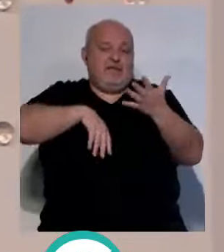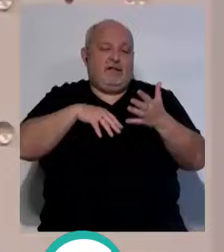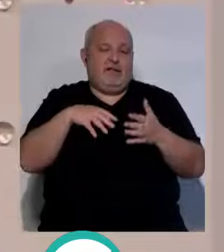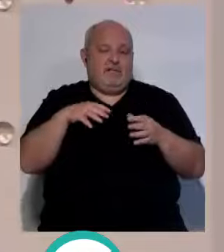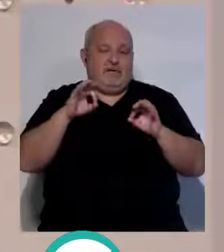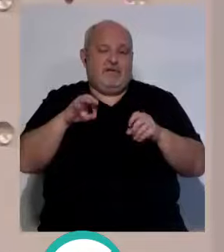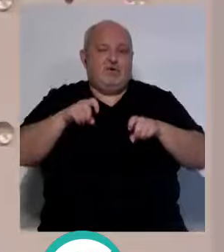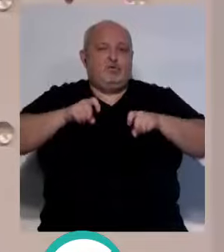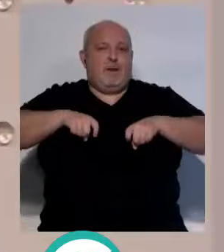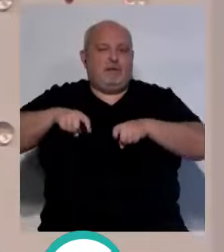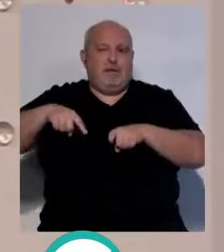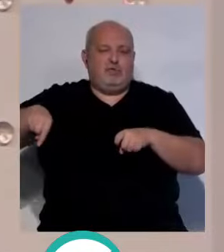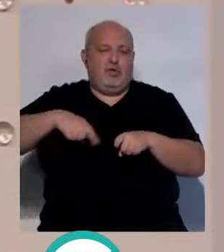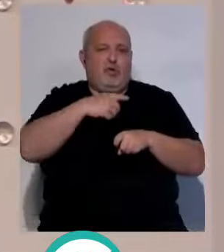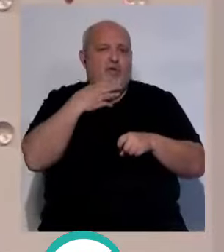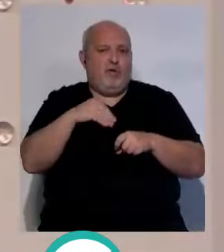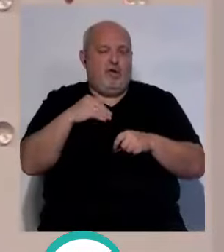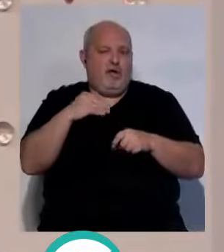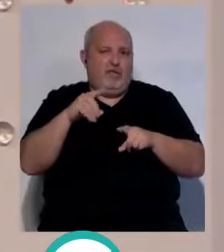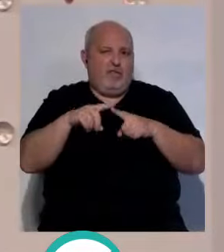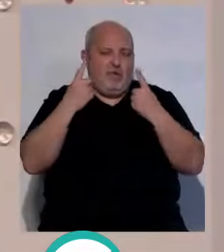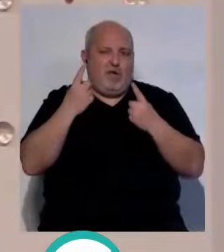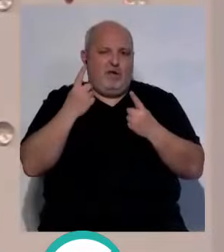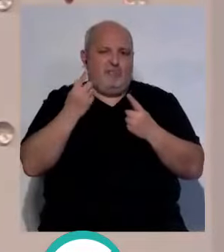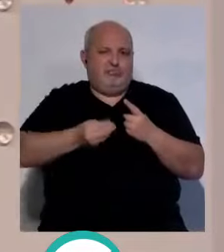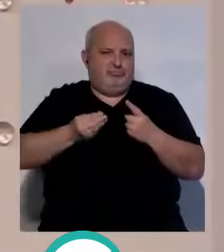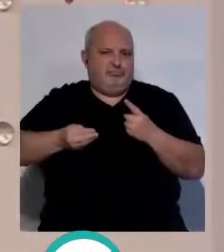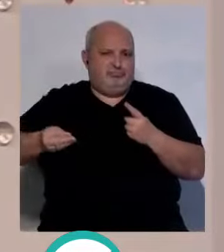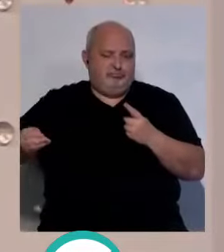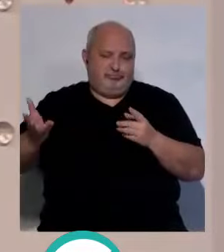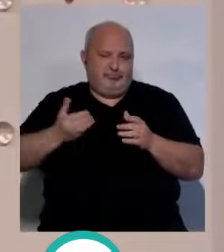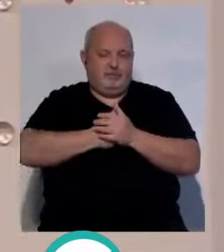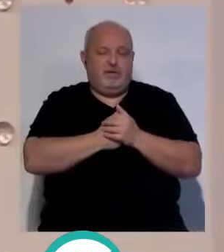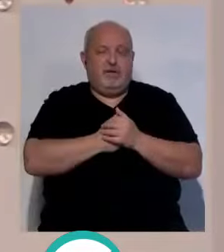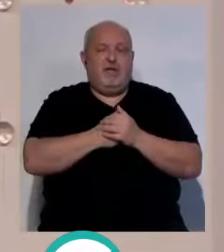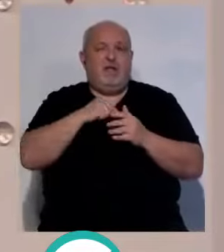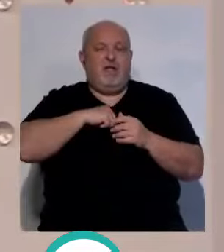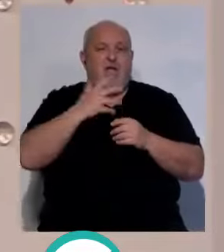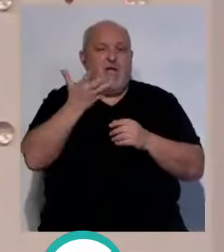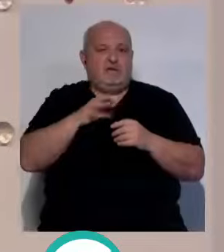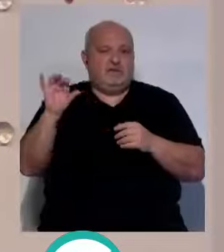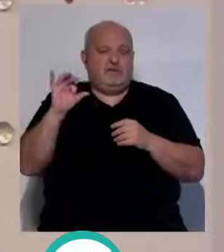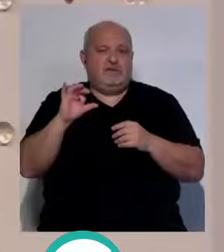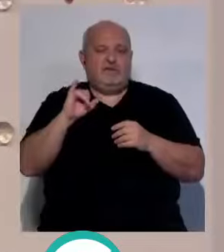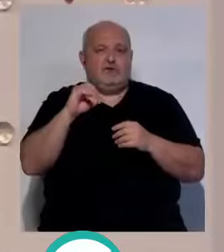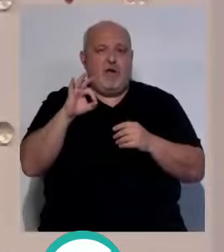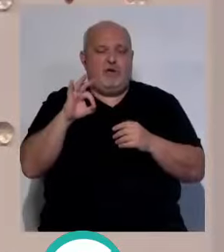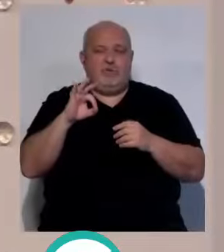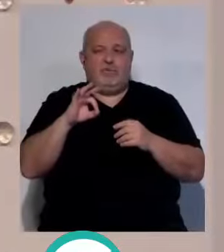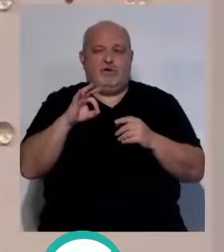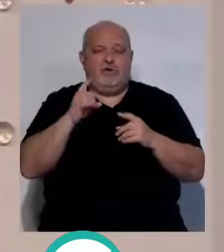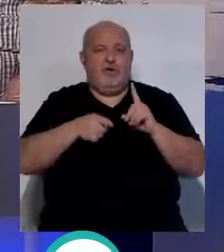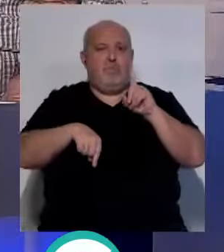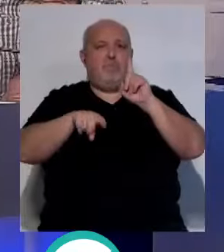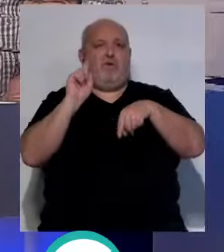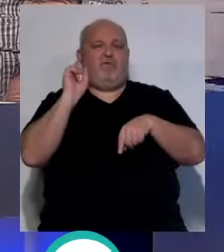del Barcelona son titulares en primera división en cualquier lado, por supuesto, no dejan de tener las genialidades como la de Lloa Oque, que marca el gol